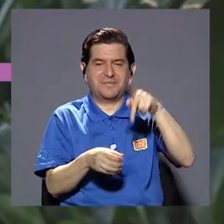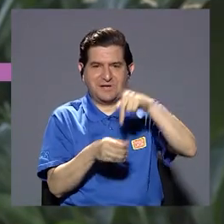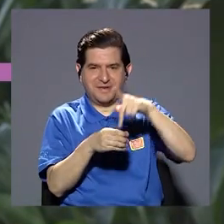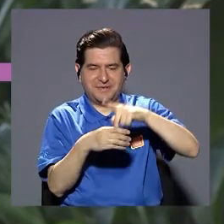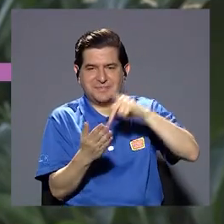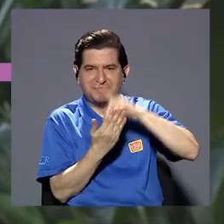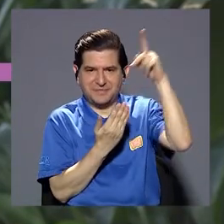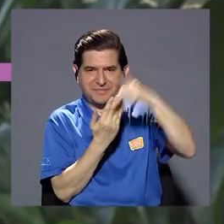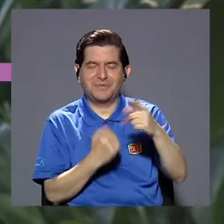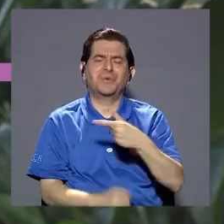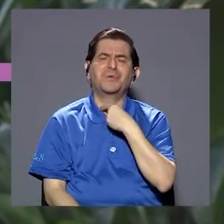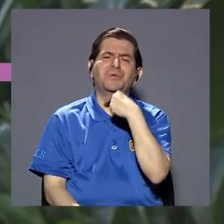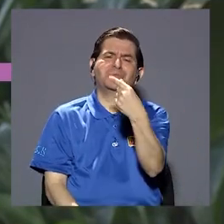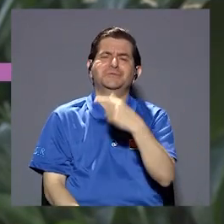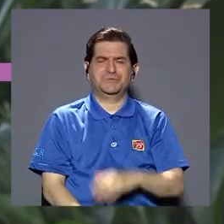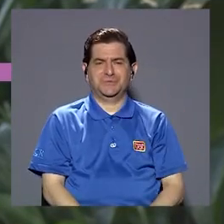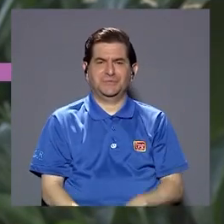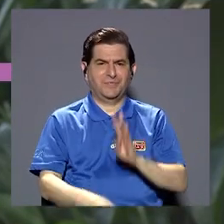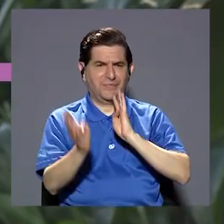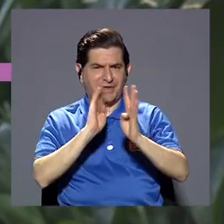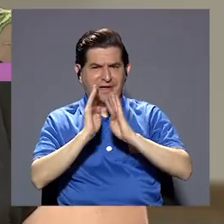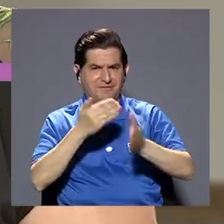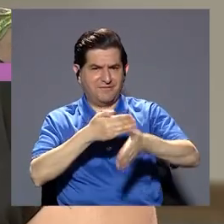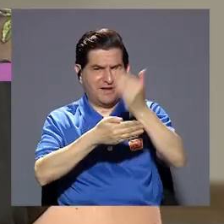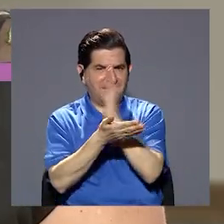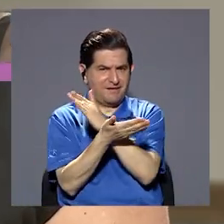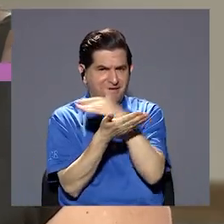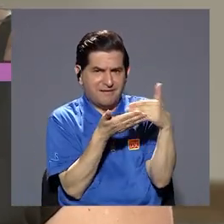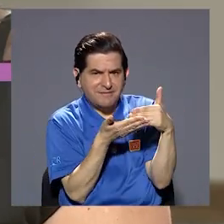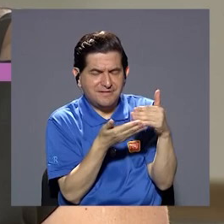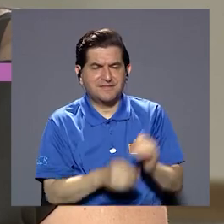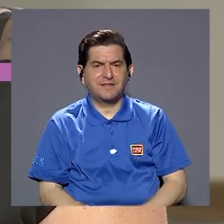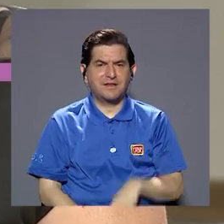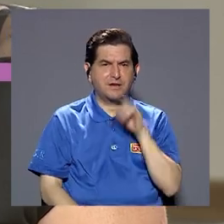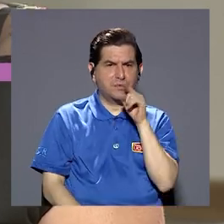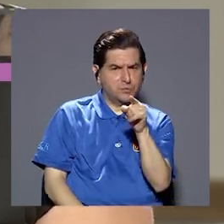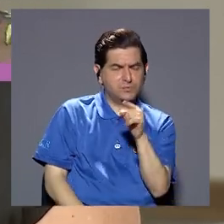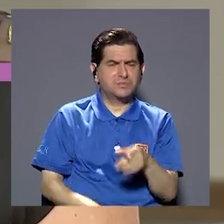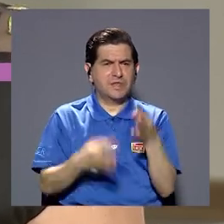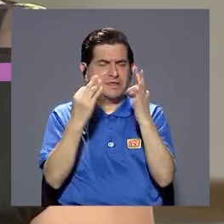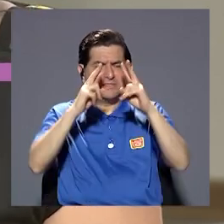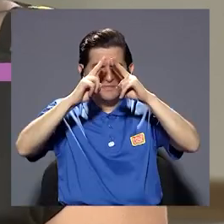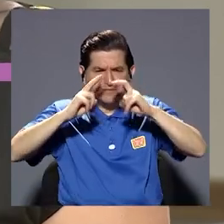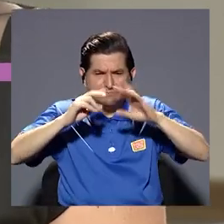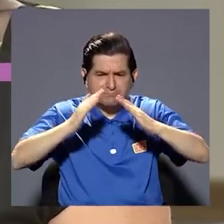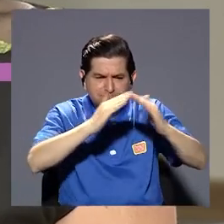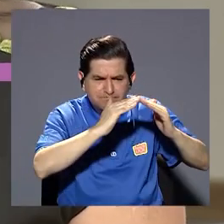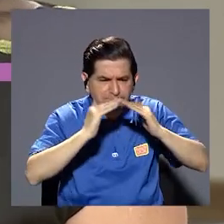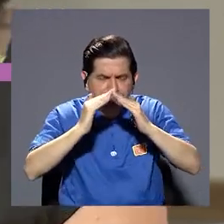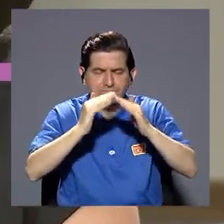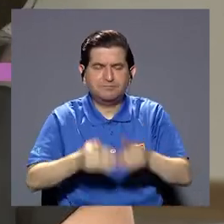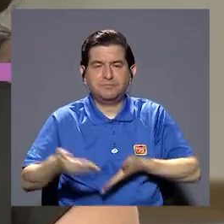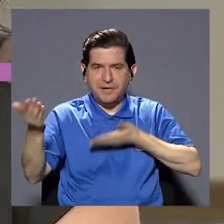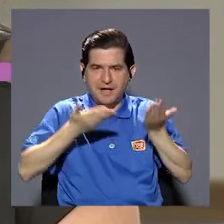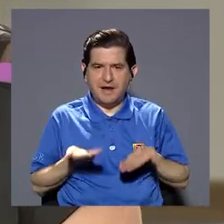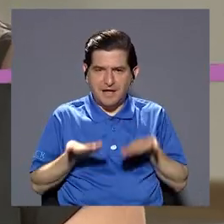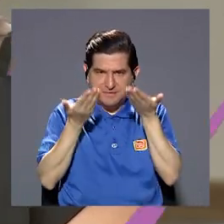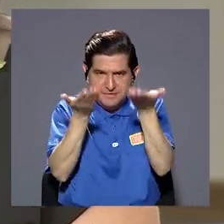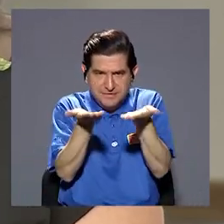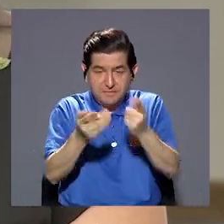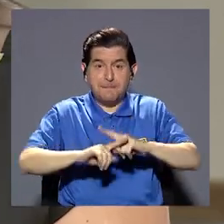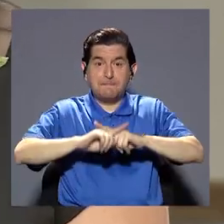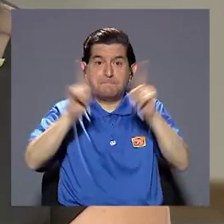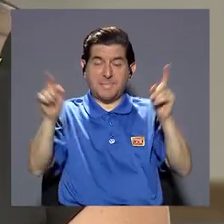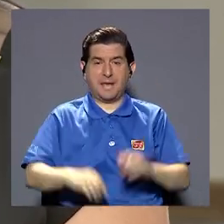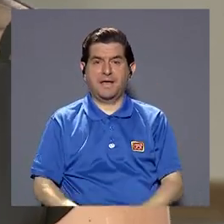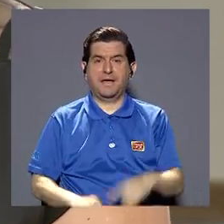a ser parte hoy del programa con mucho gusto estábamos conversando en el bloque anterior que ustedes hacen bueno como un análisis de la población para dar los servicios